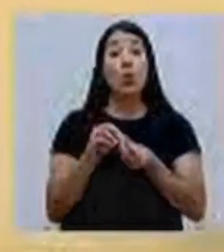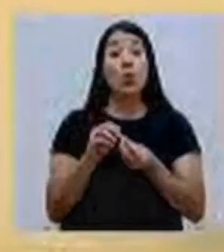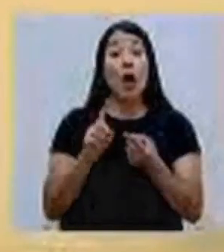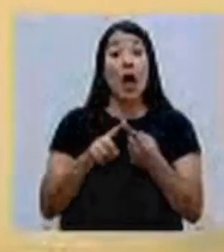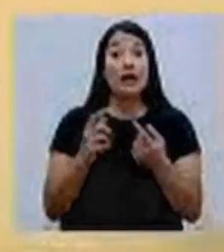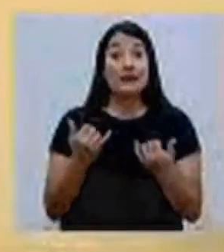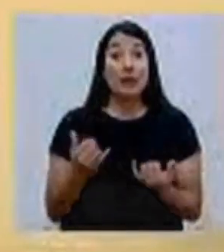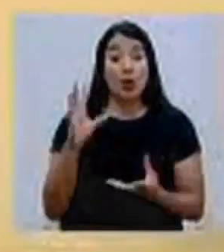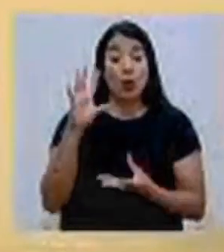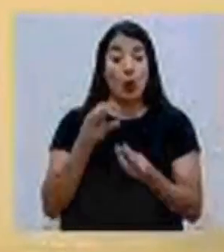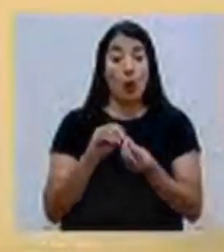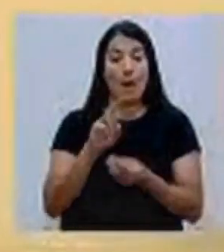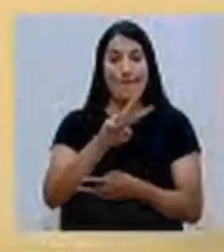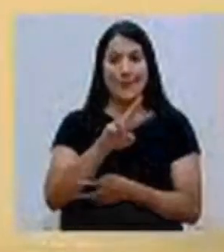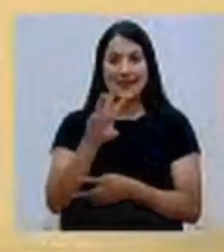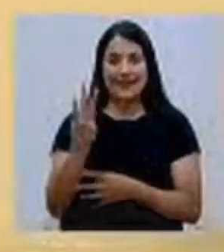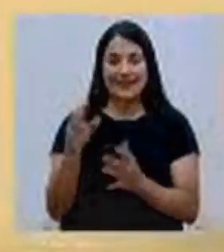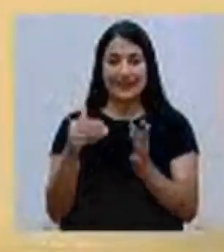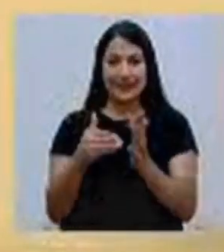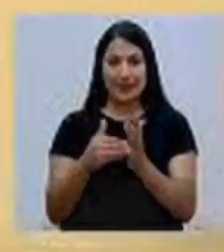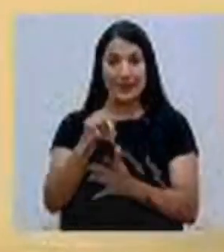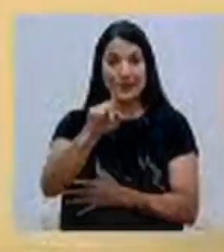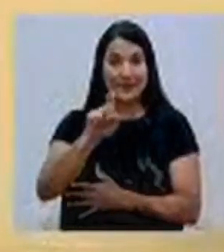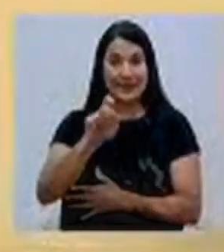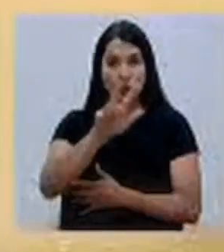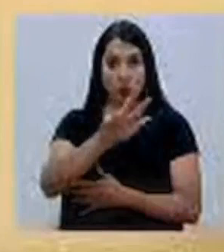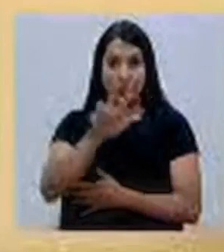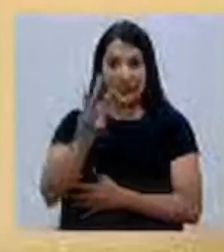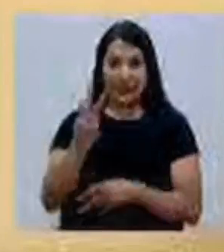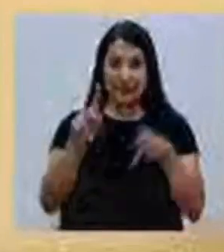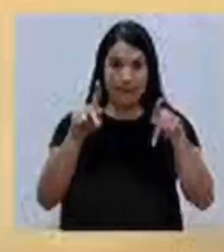fecha 26,136 personas recuperadas.